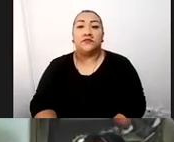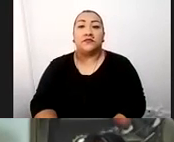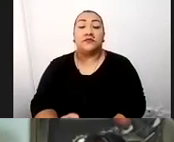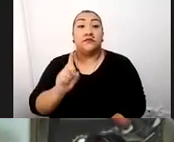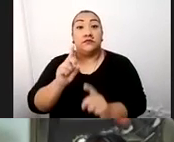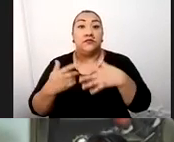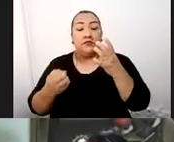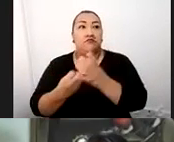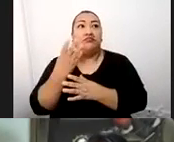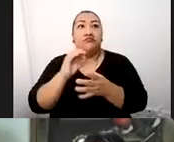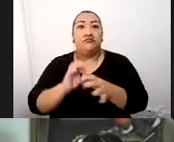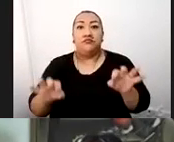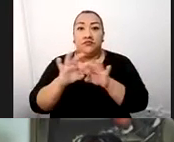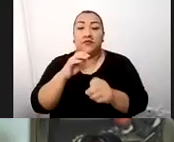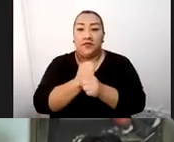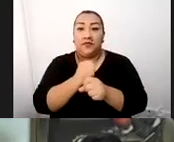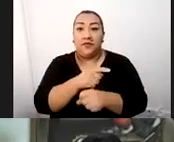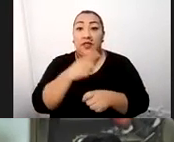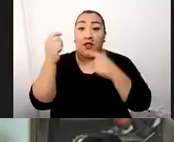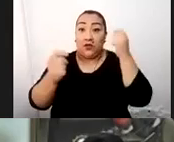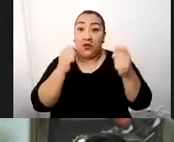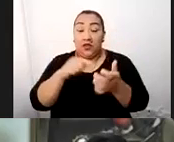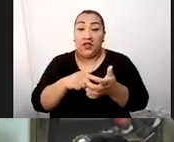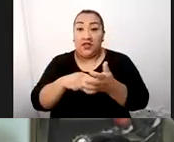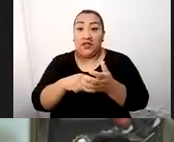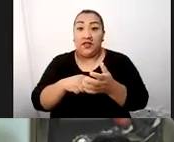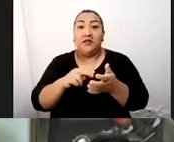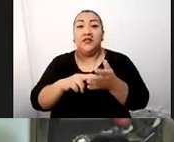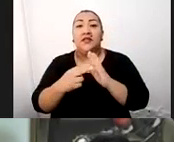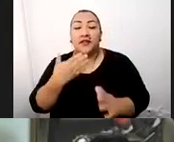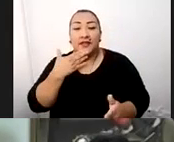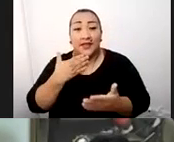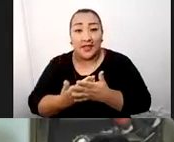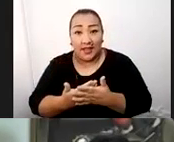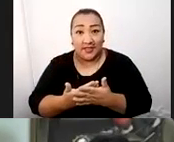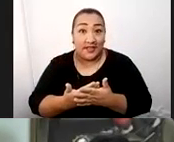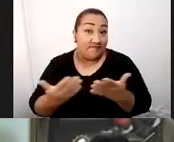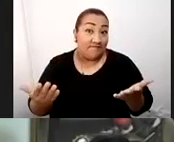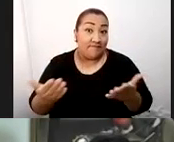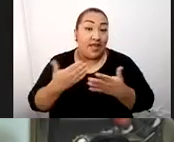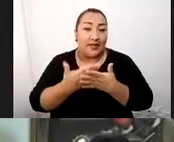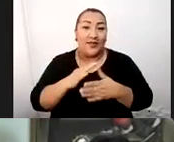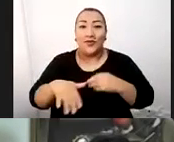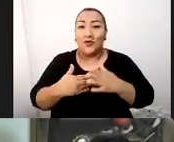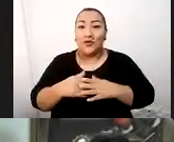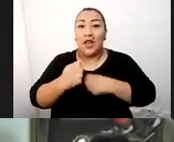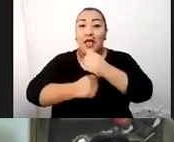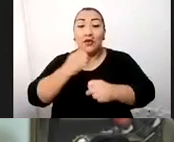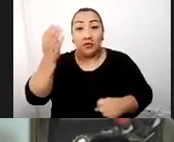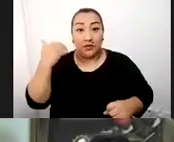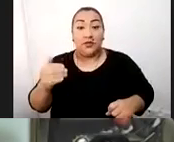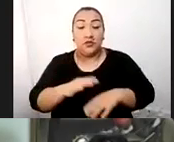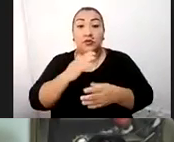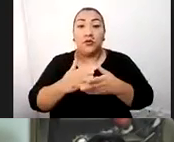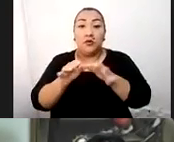reactivarnos. Es el turismo de la gratitud. En el año pasado, nosotros, a raíz de la pandemia,